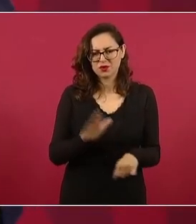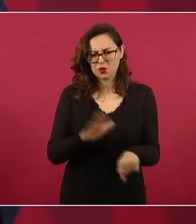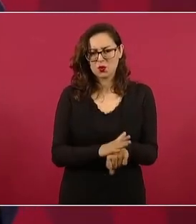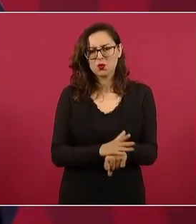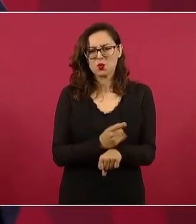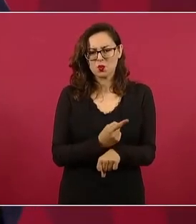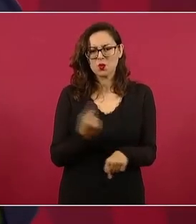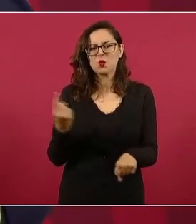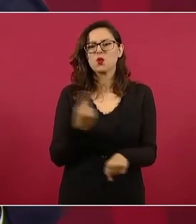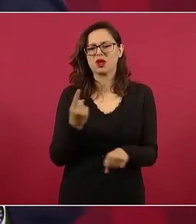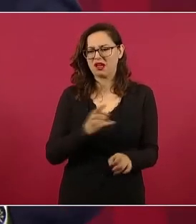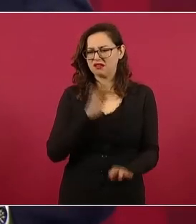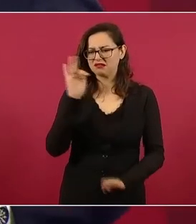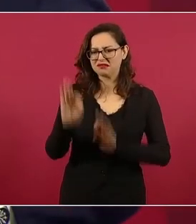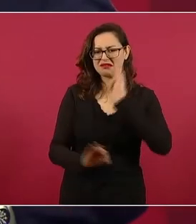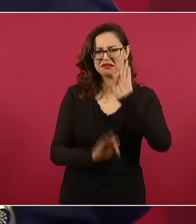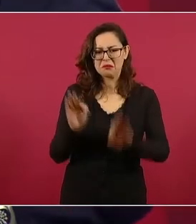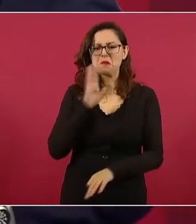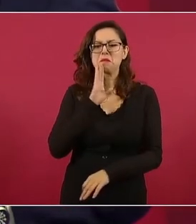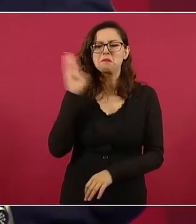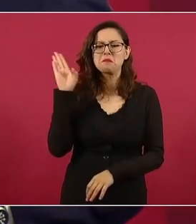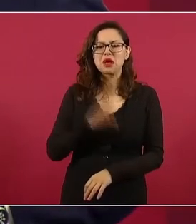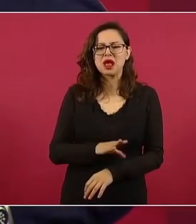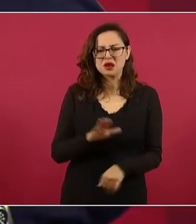el maltrato a los mexicanos